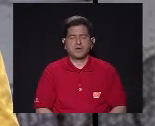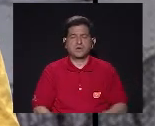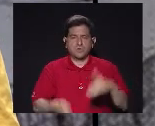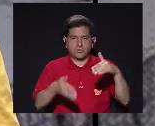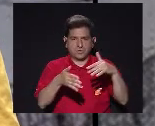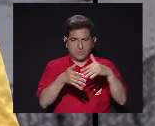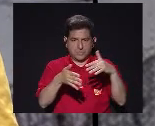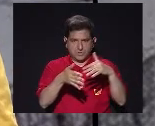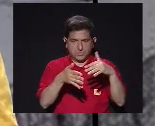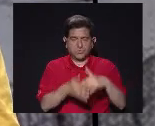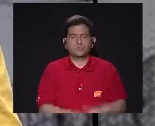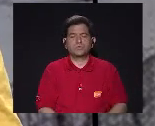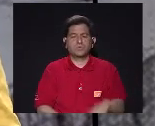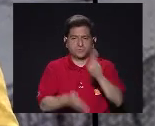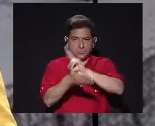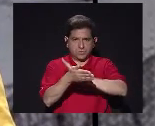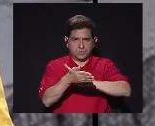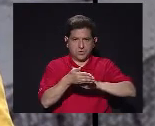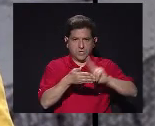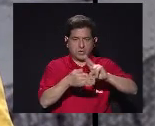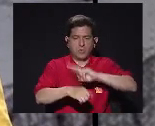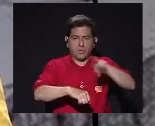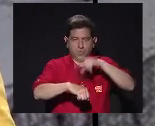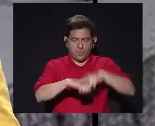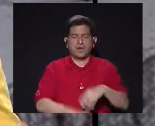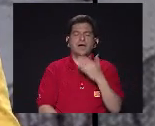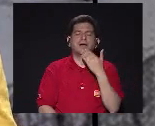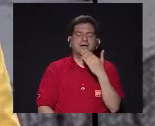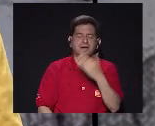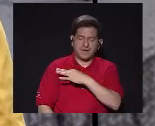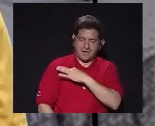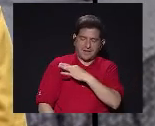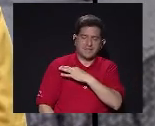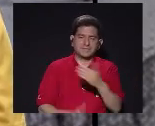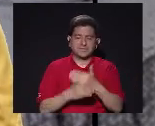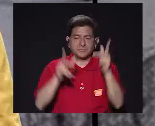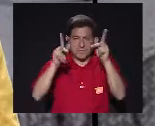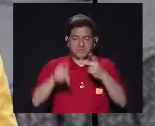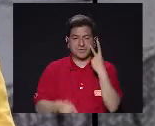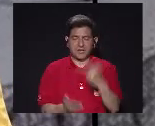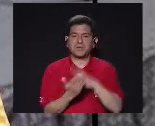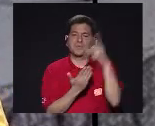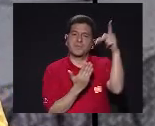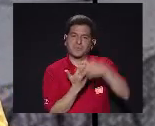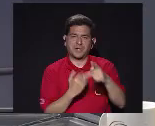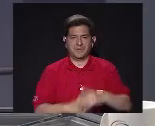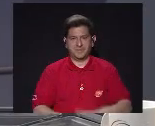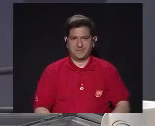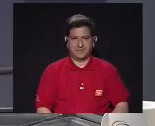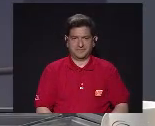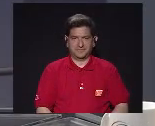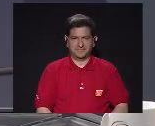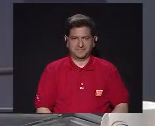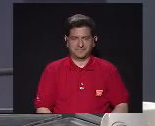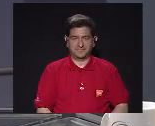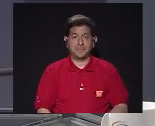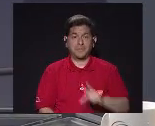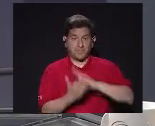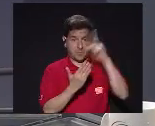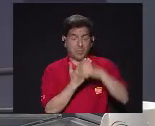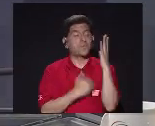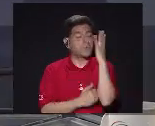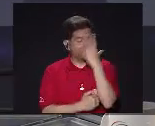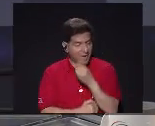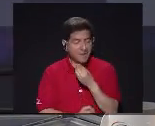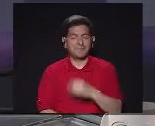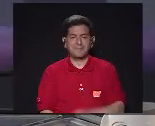Universidad Nacional Bienvenido a Una Mirada Hola, ¿qué tal? Muchas gracias por la invitación Y compartir con la gente Que siempre ve el programa Sí, va a ser un programa bien